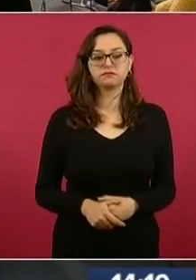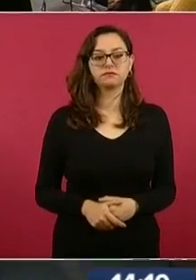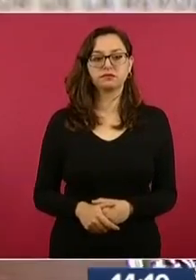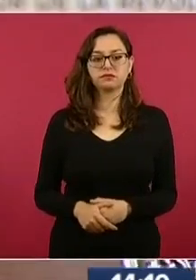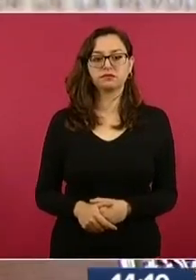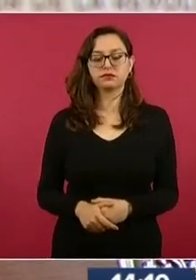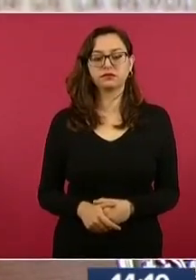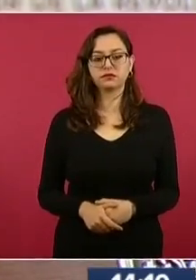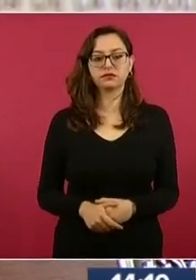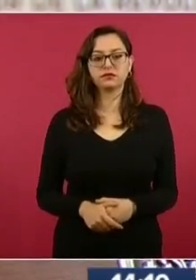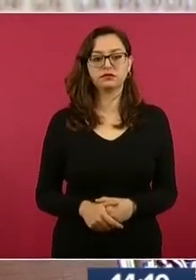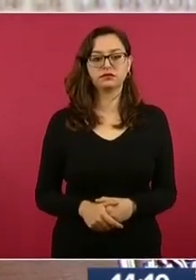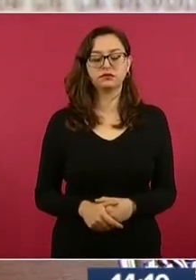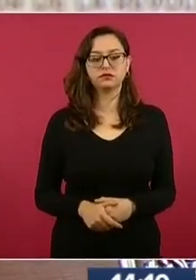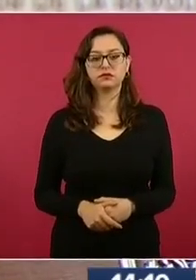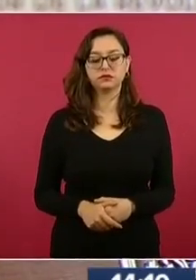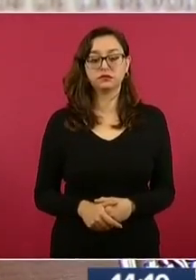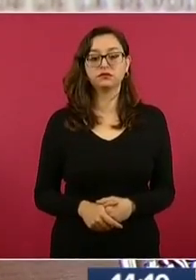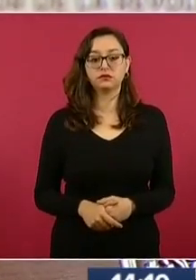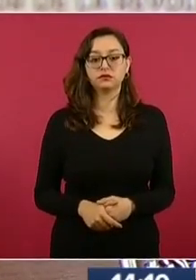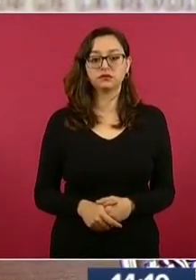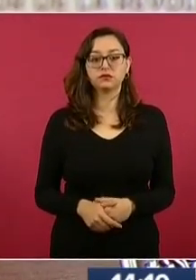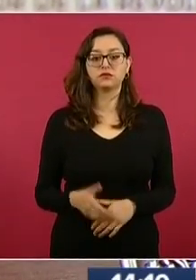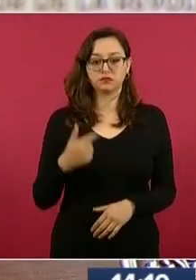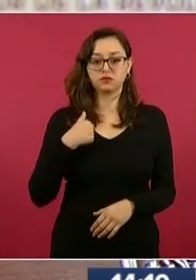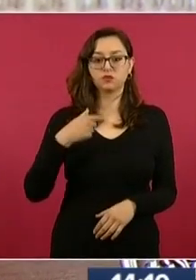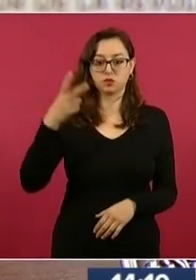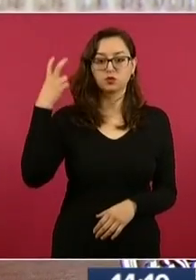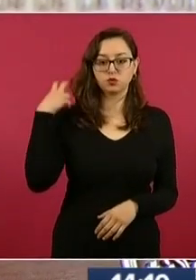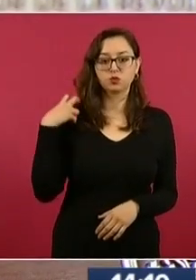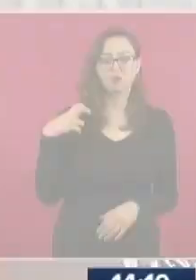si se había sometido o no a una prueba COVID.